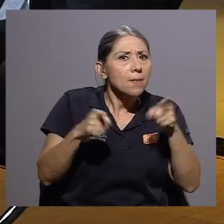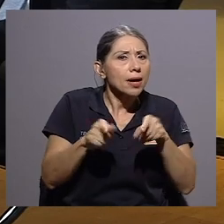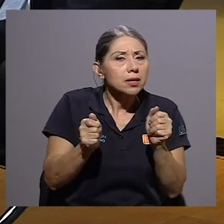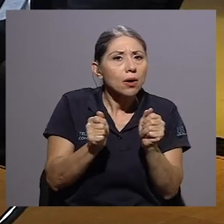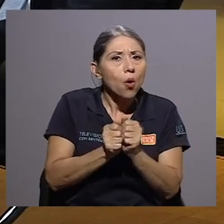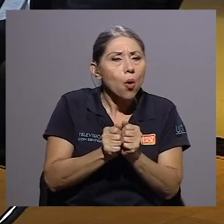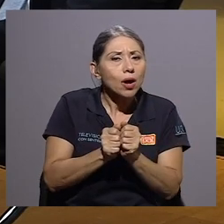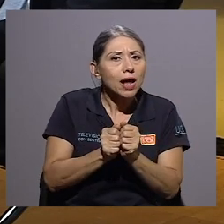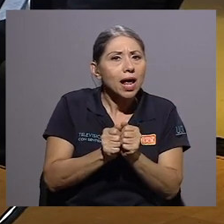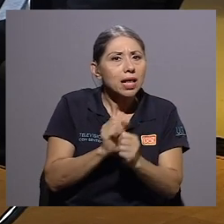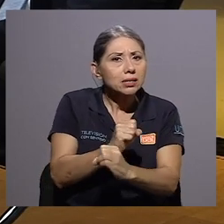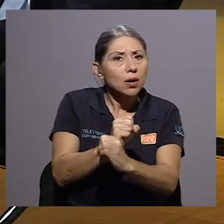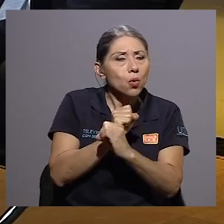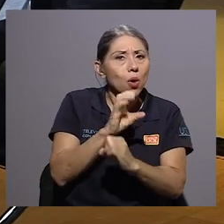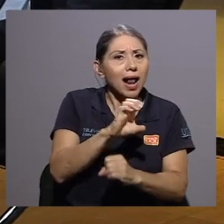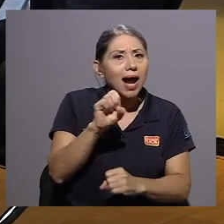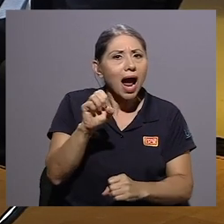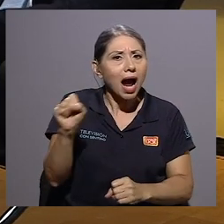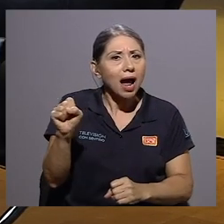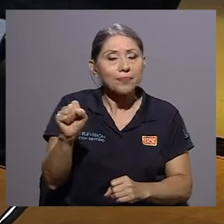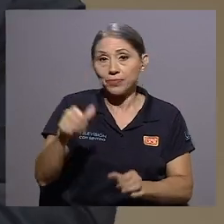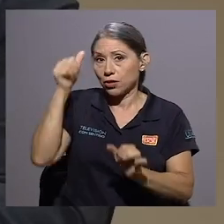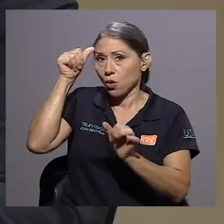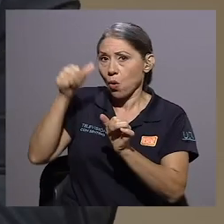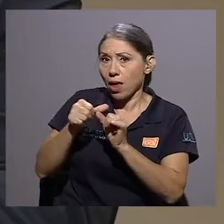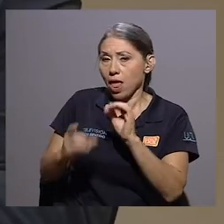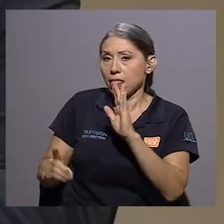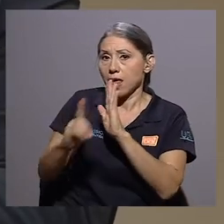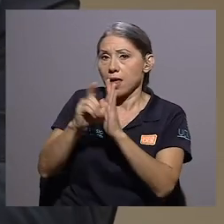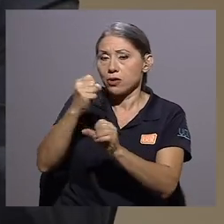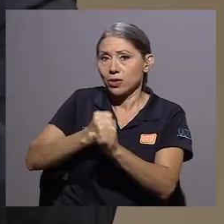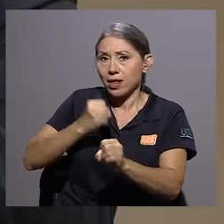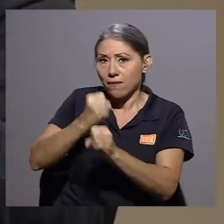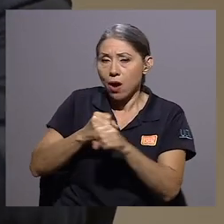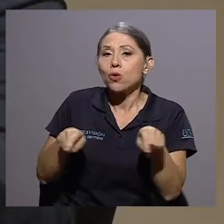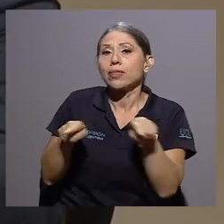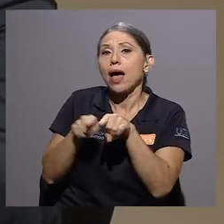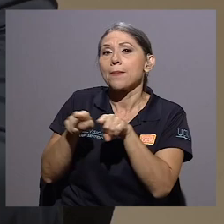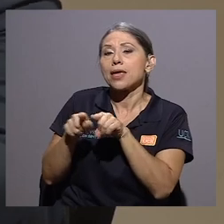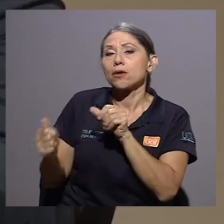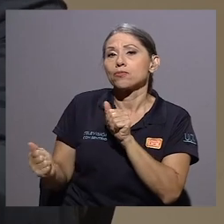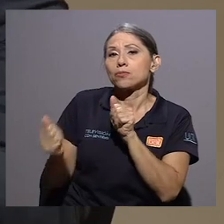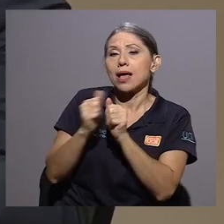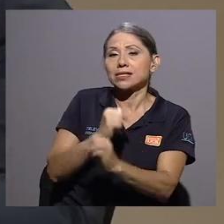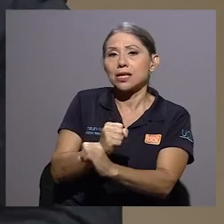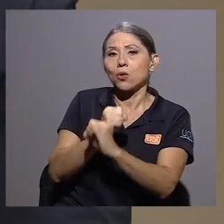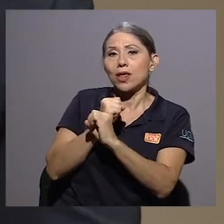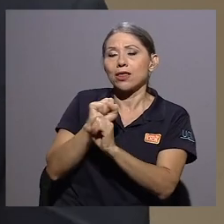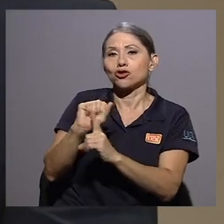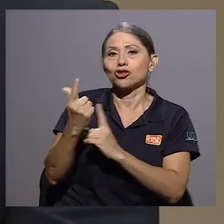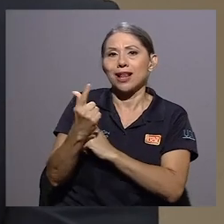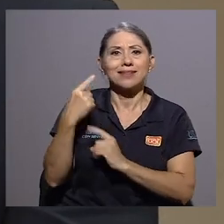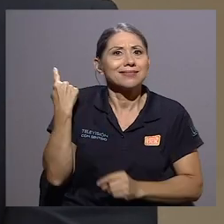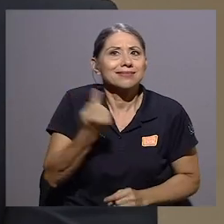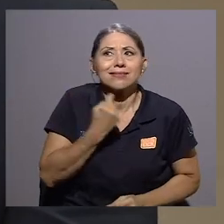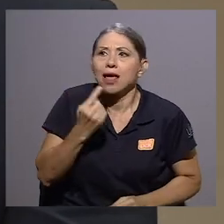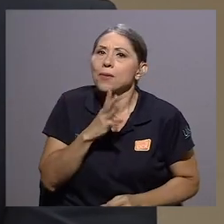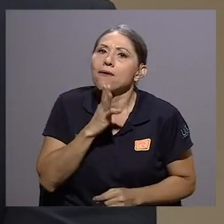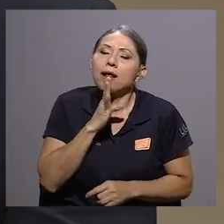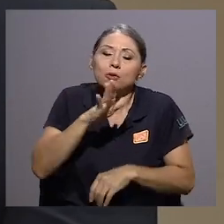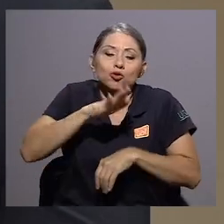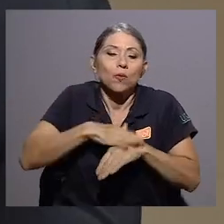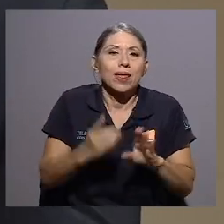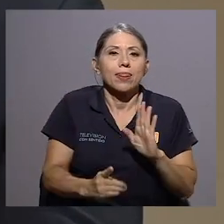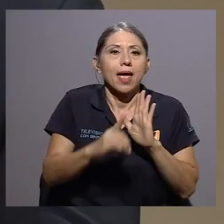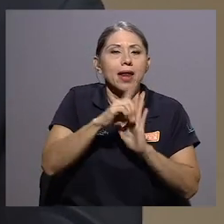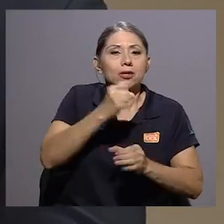funcionar el seguro de la caja? Muy bien. Recordemos que a la parte del derecho del trabajo está la seguridad social. Por eso